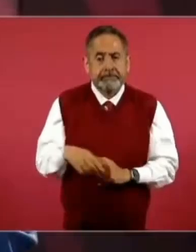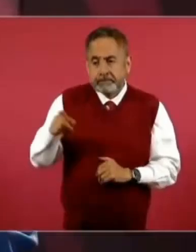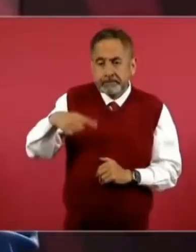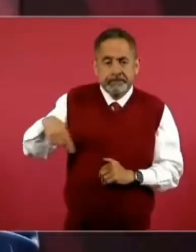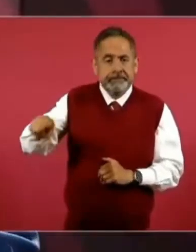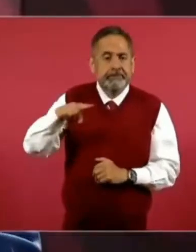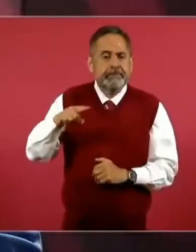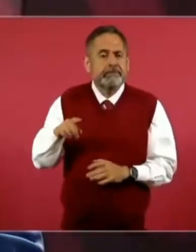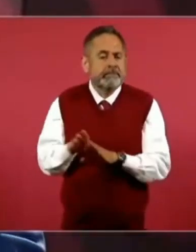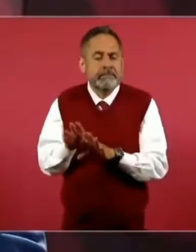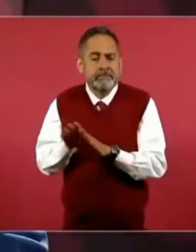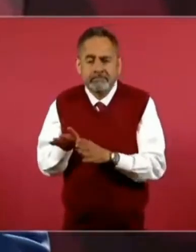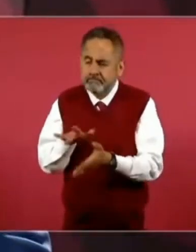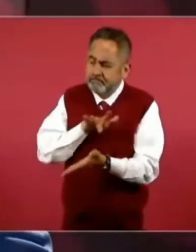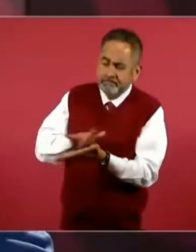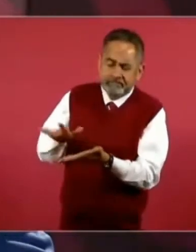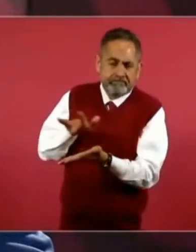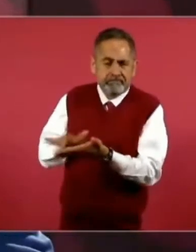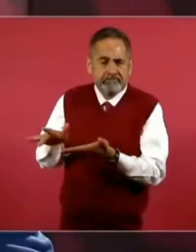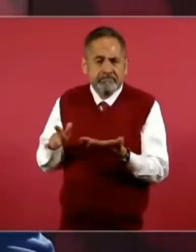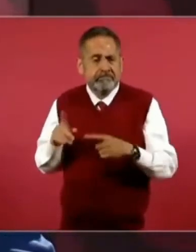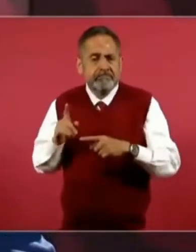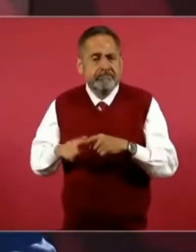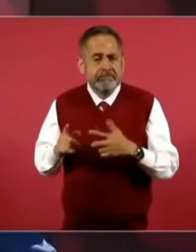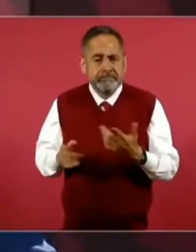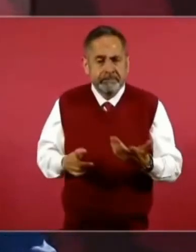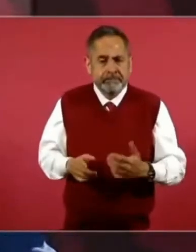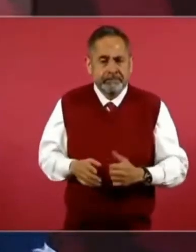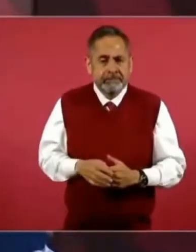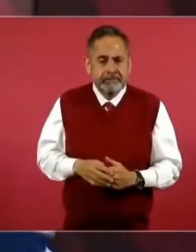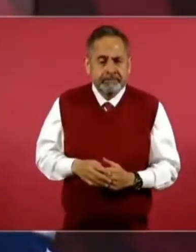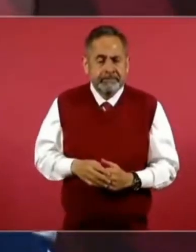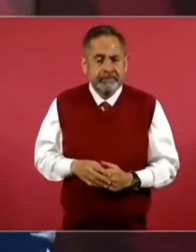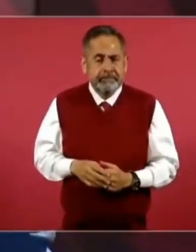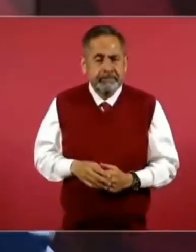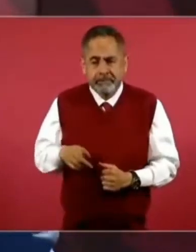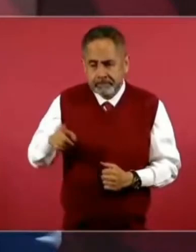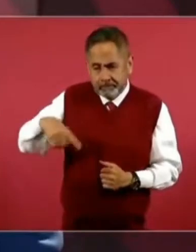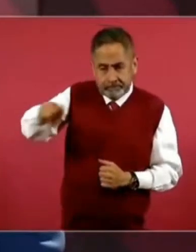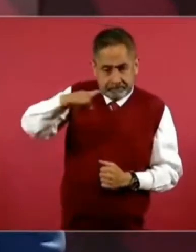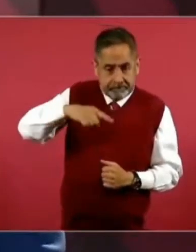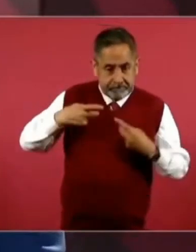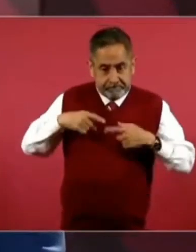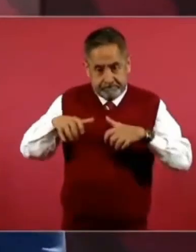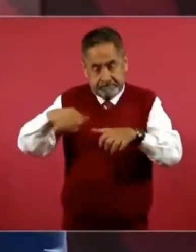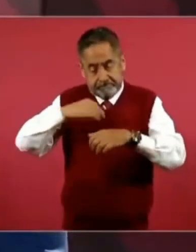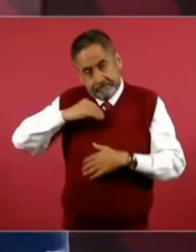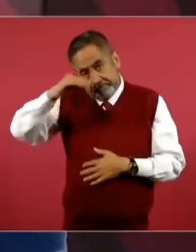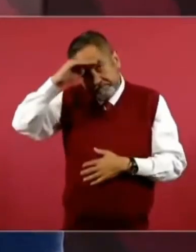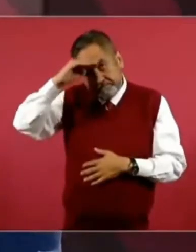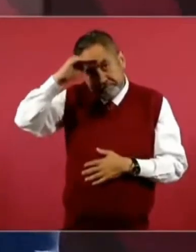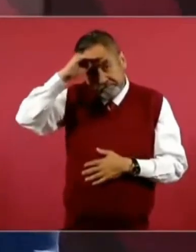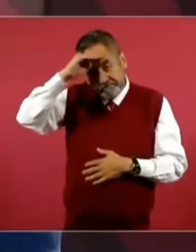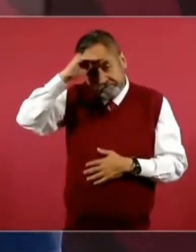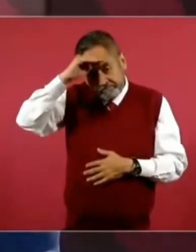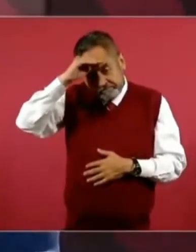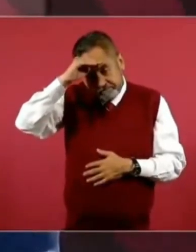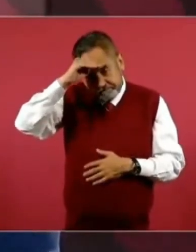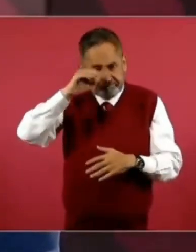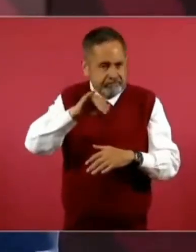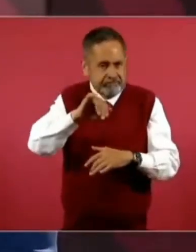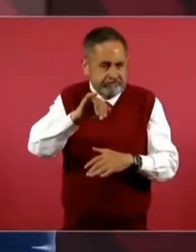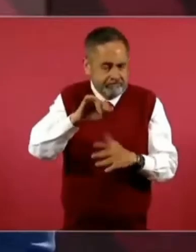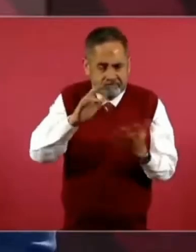pensando en que